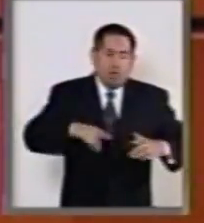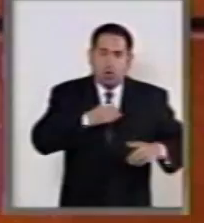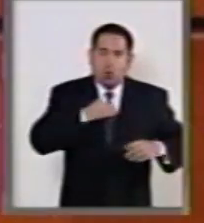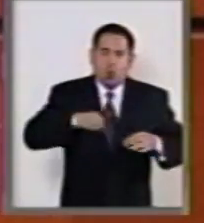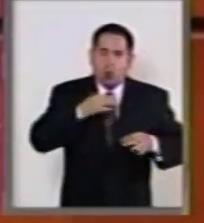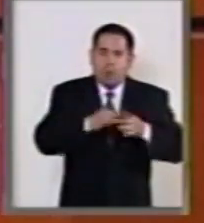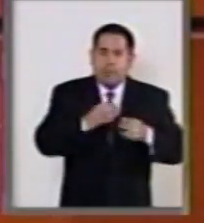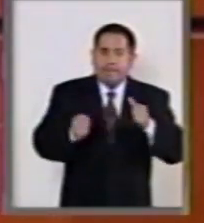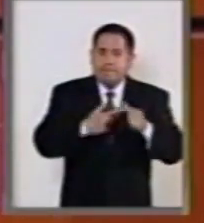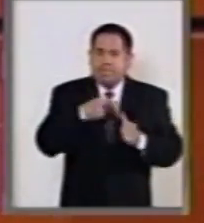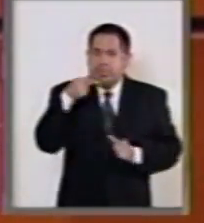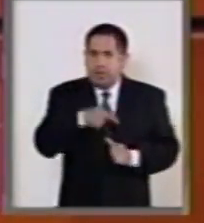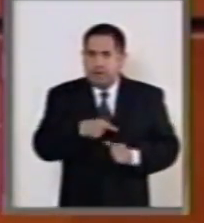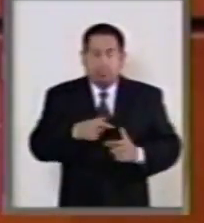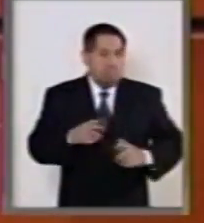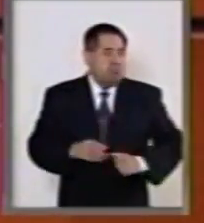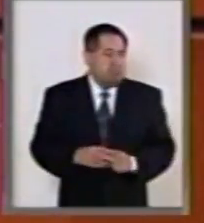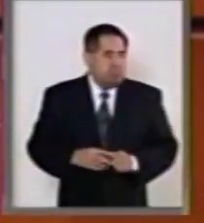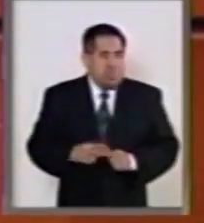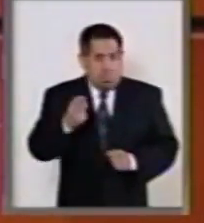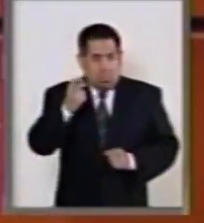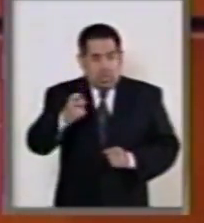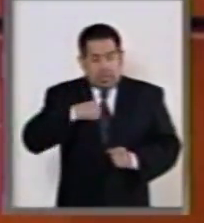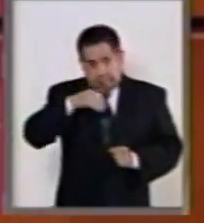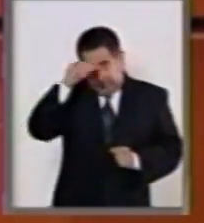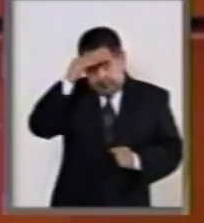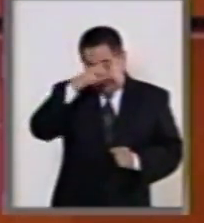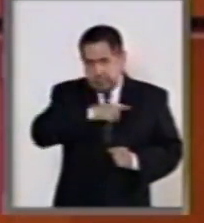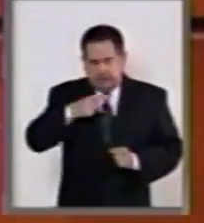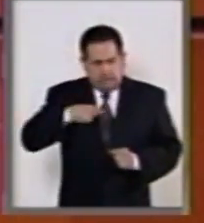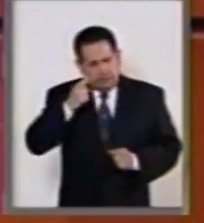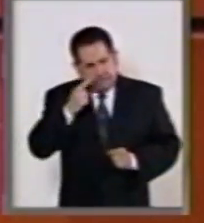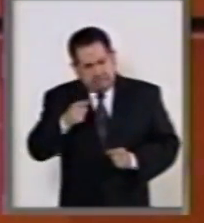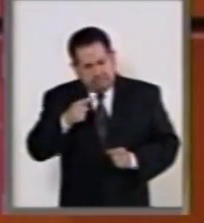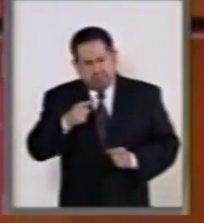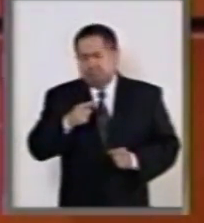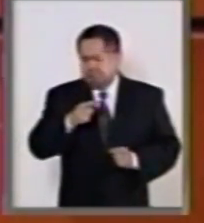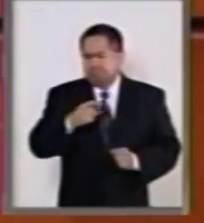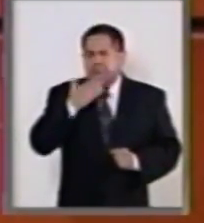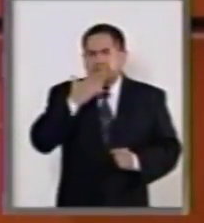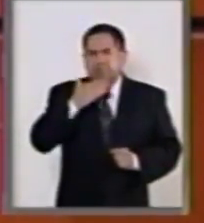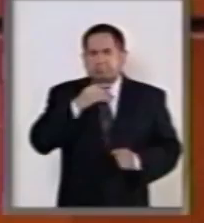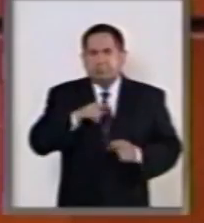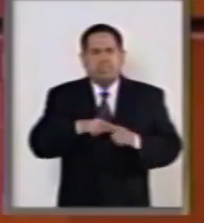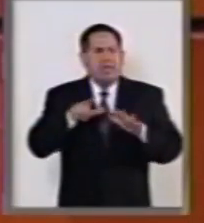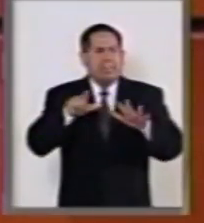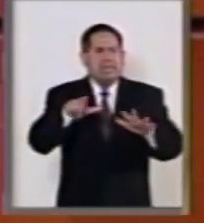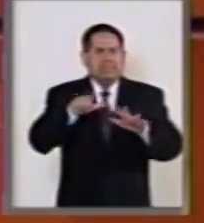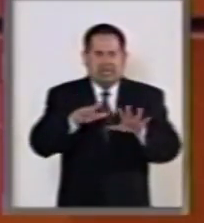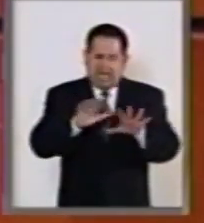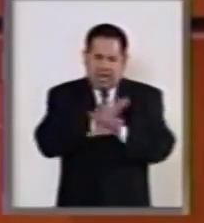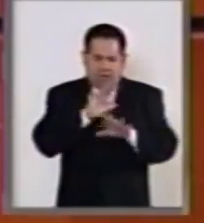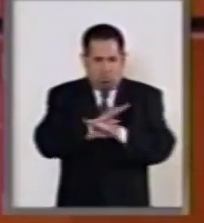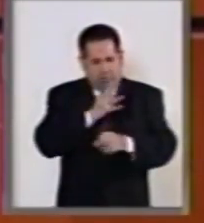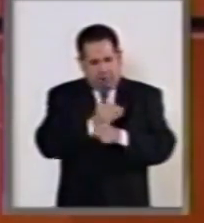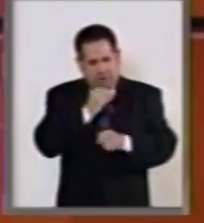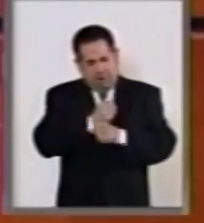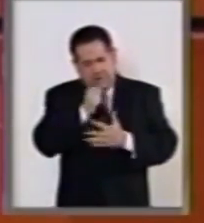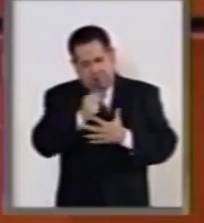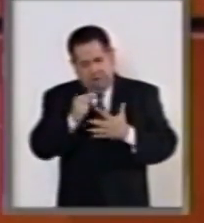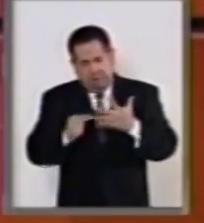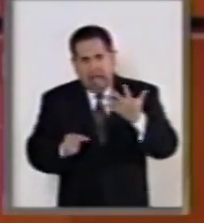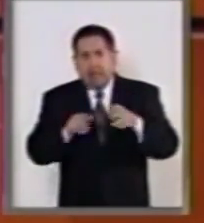papel protagónico. De tal manera que vemos con simpatías las 17 reformas, los